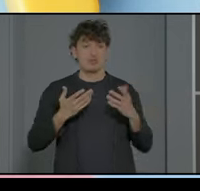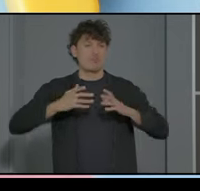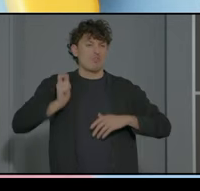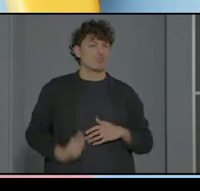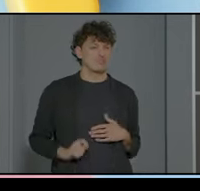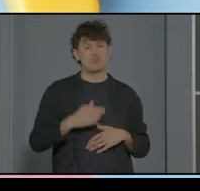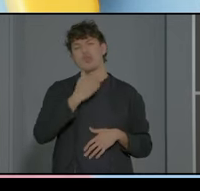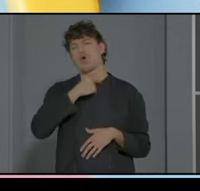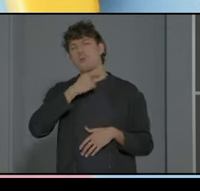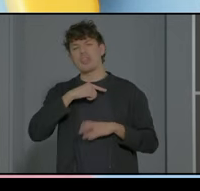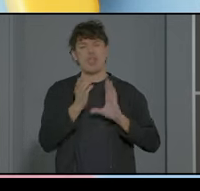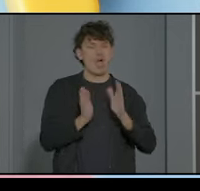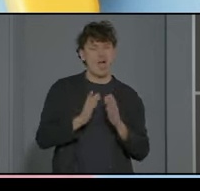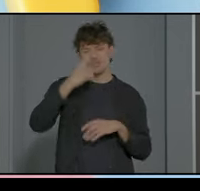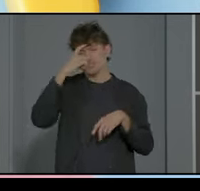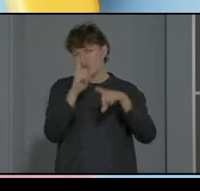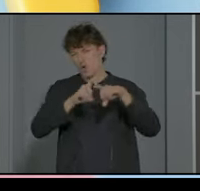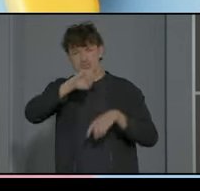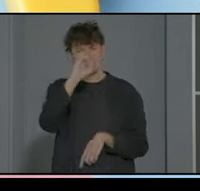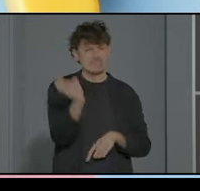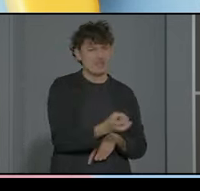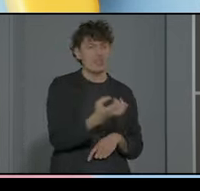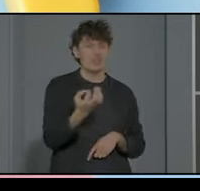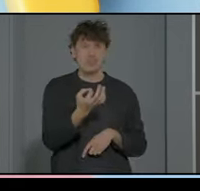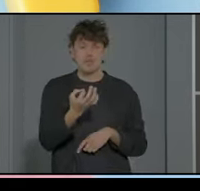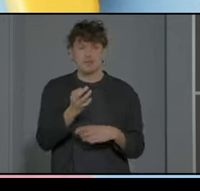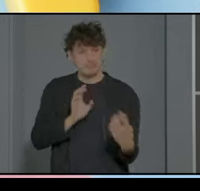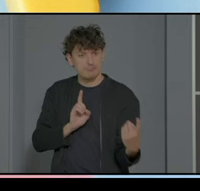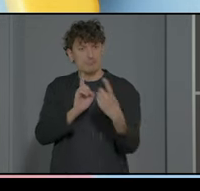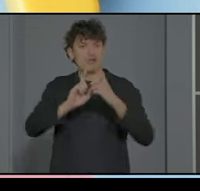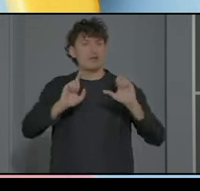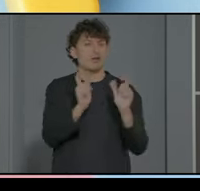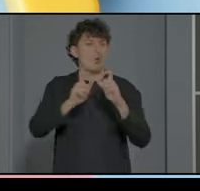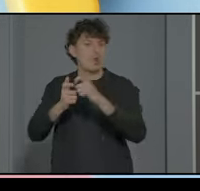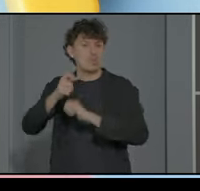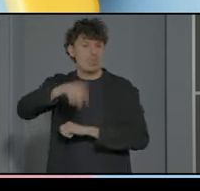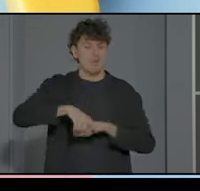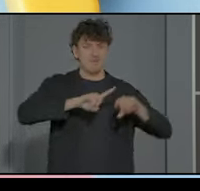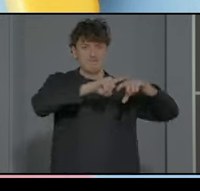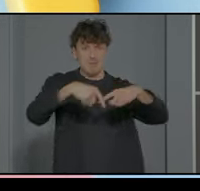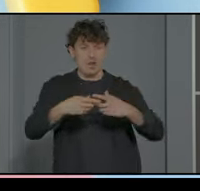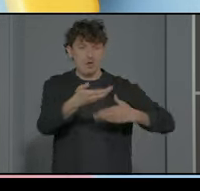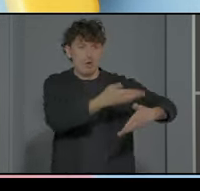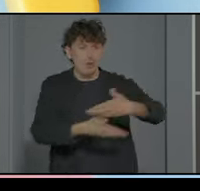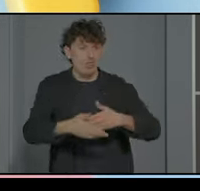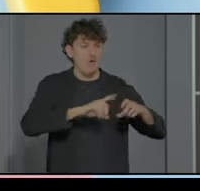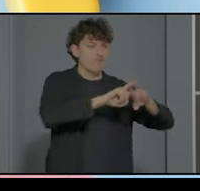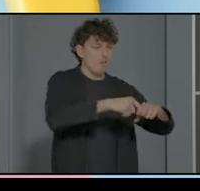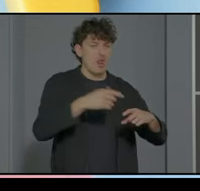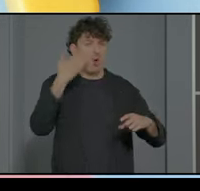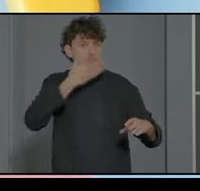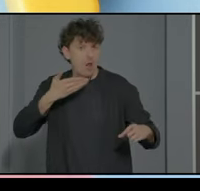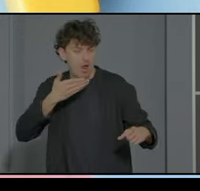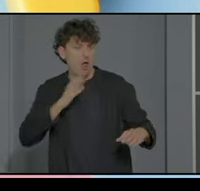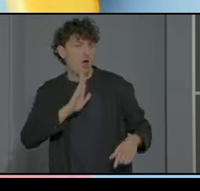sus psicólogos y demás con lo cual tenemos que coordinarnos con ellos no solo con las familias esa colaboración justo familia-escuela como